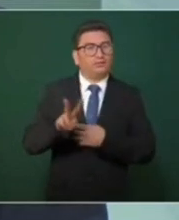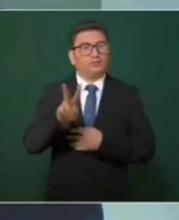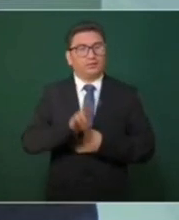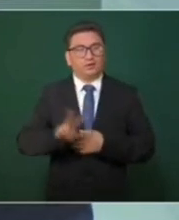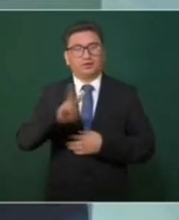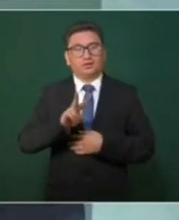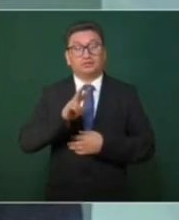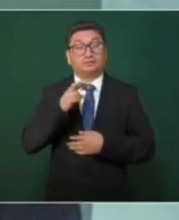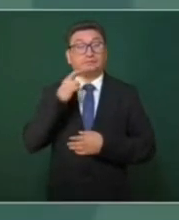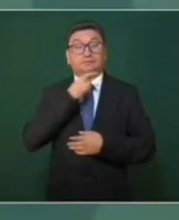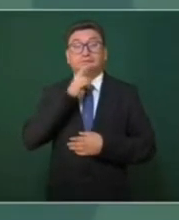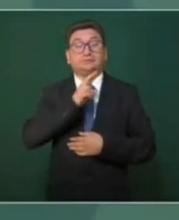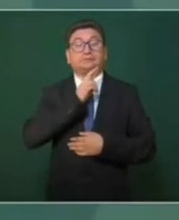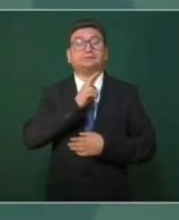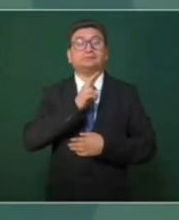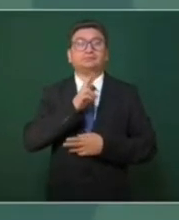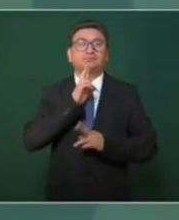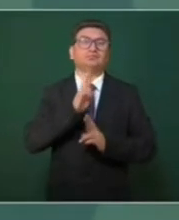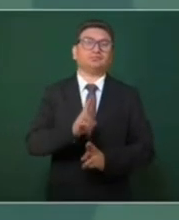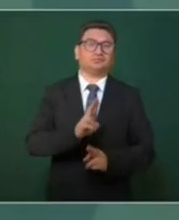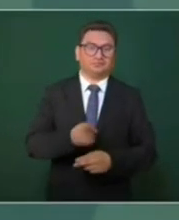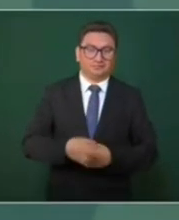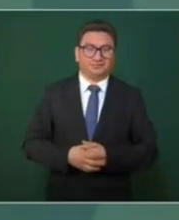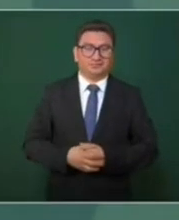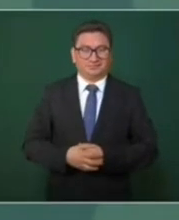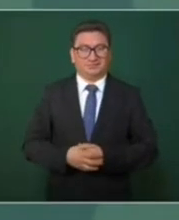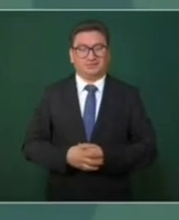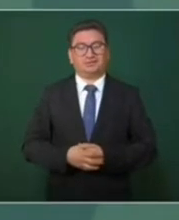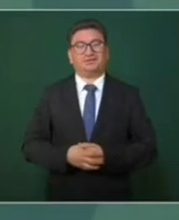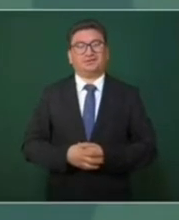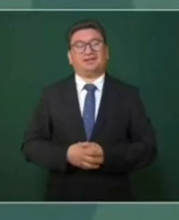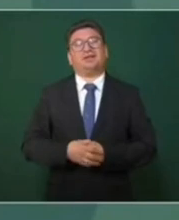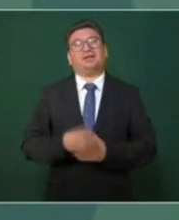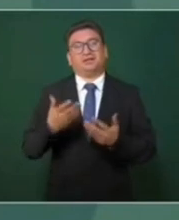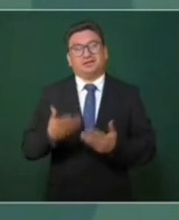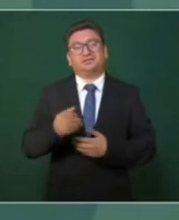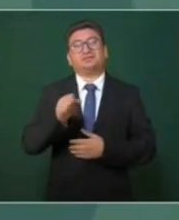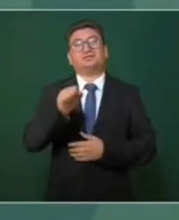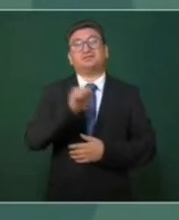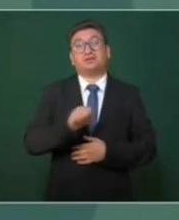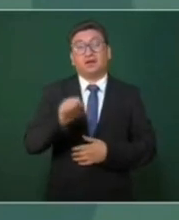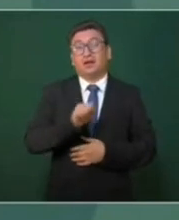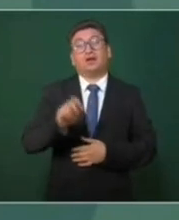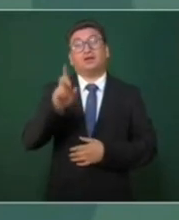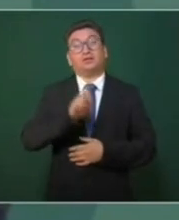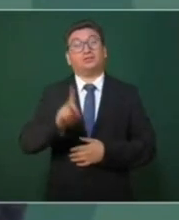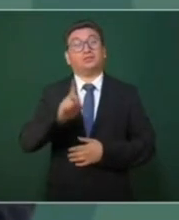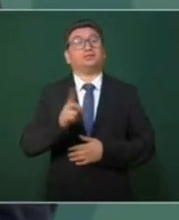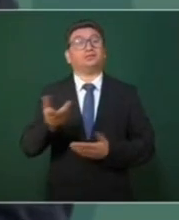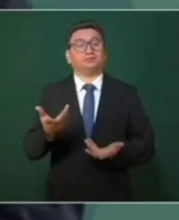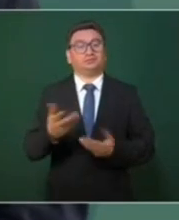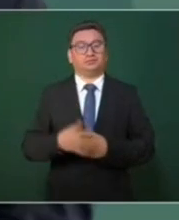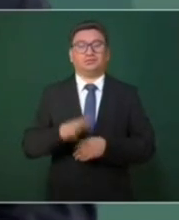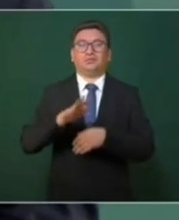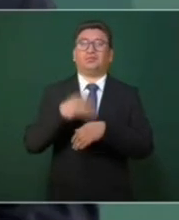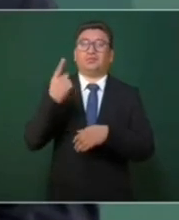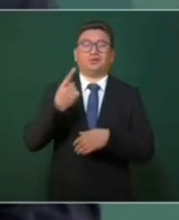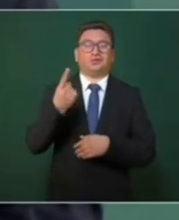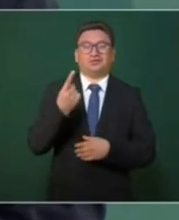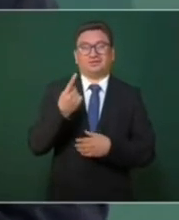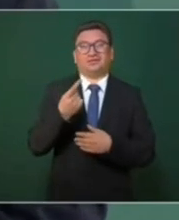voy a contestar rapidito y el sábado también y el domingo, porque ya lo